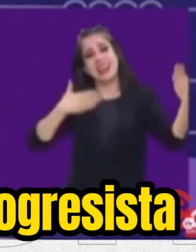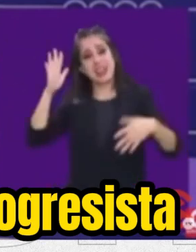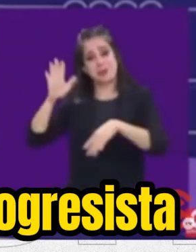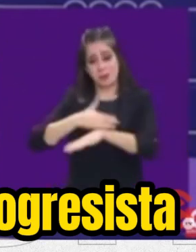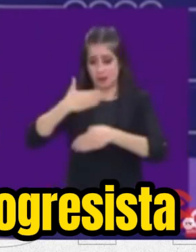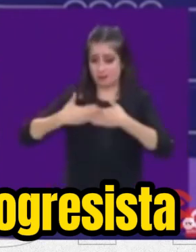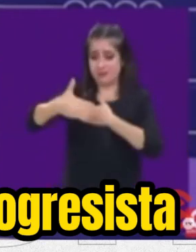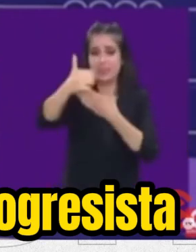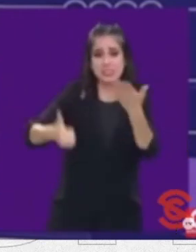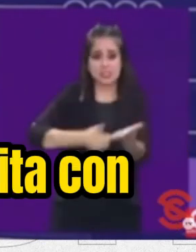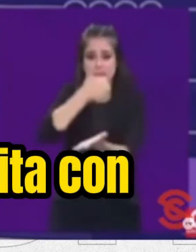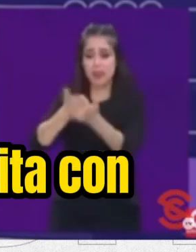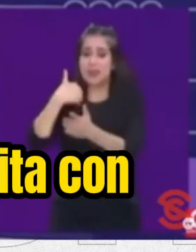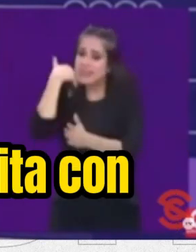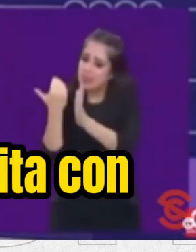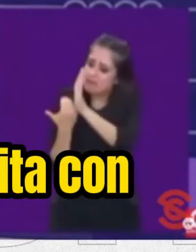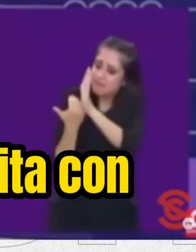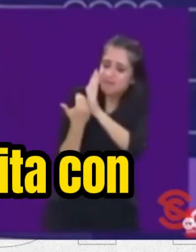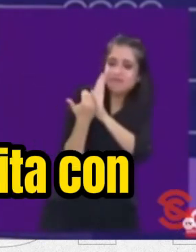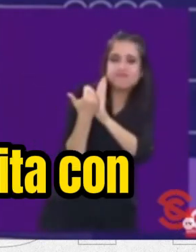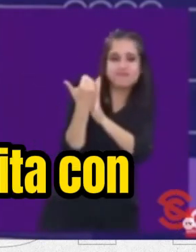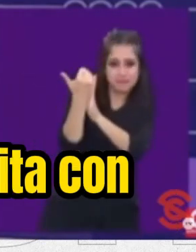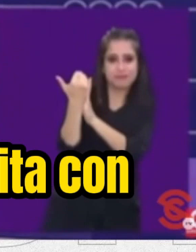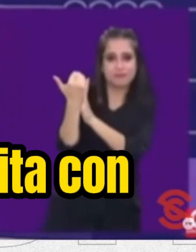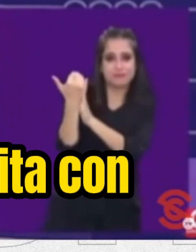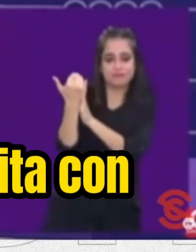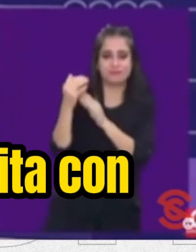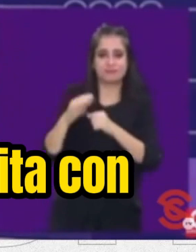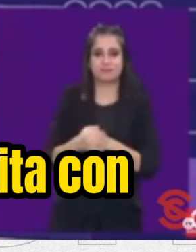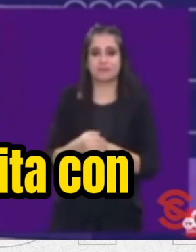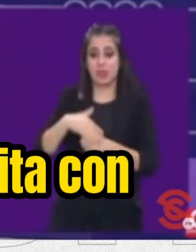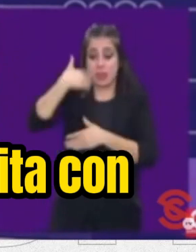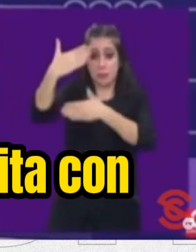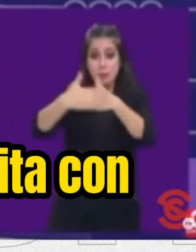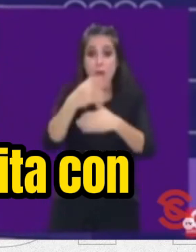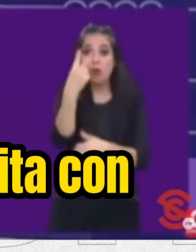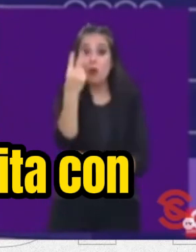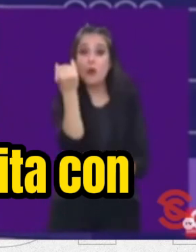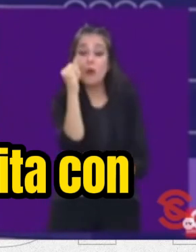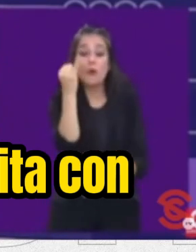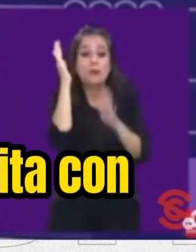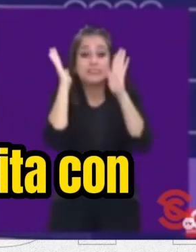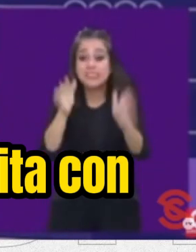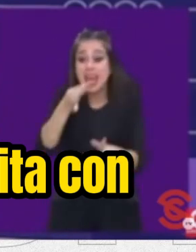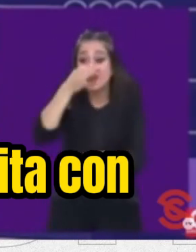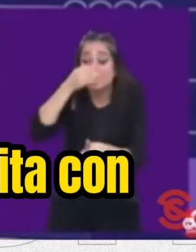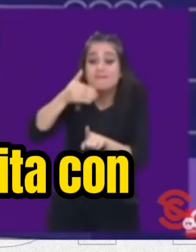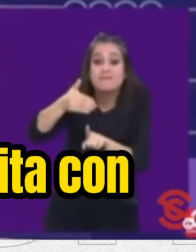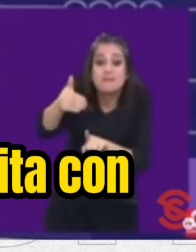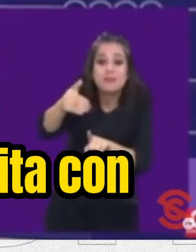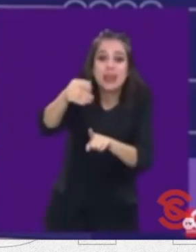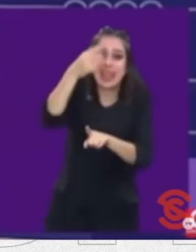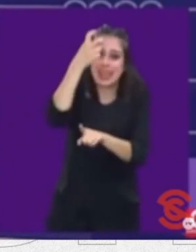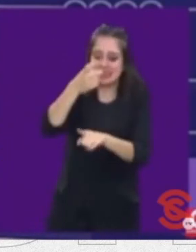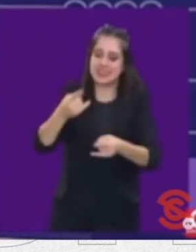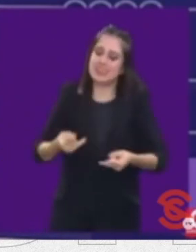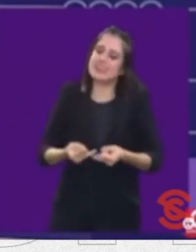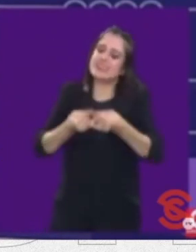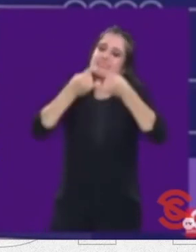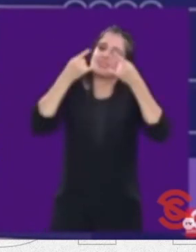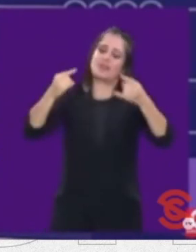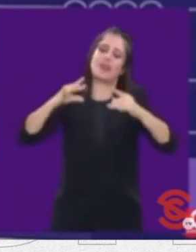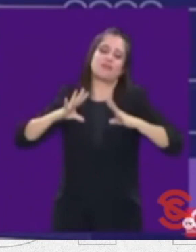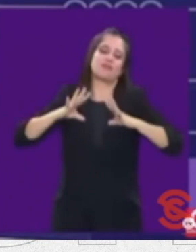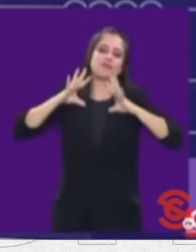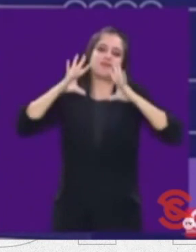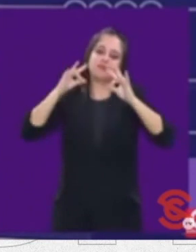siendo progresista. Miren, viene el 2 de junio y tenemos una cita con historia. Sal